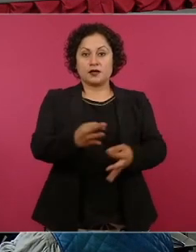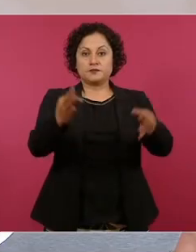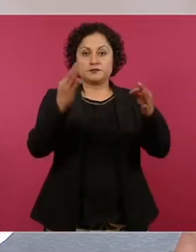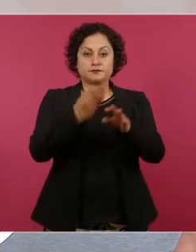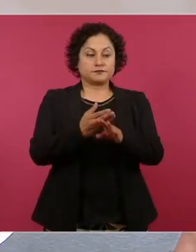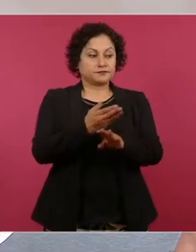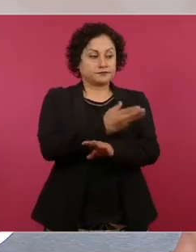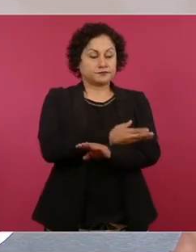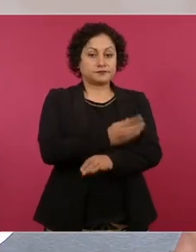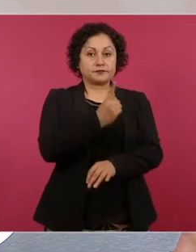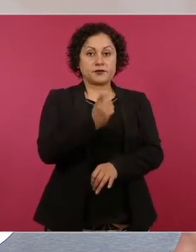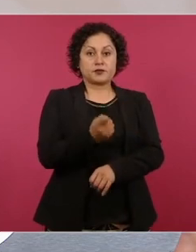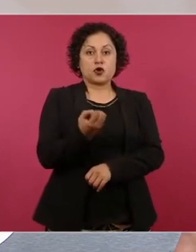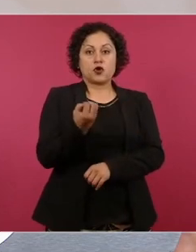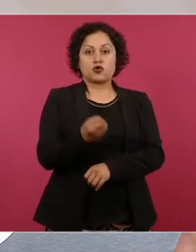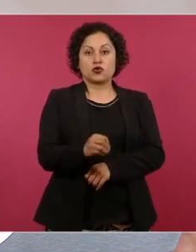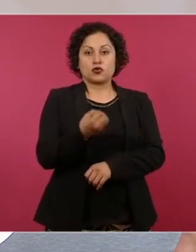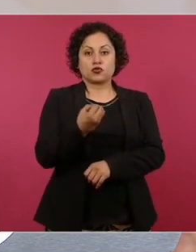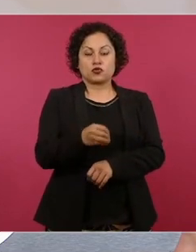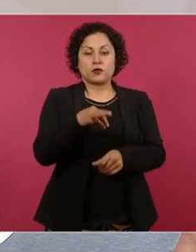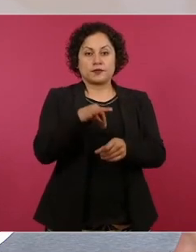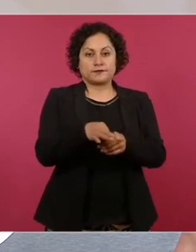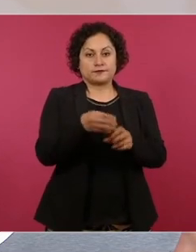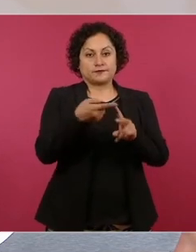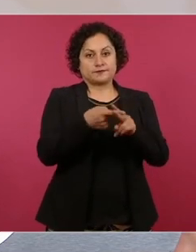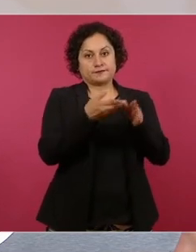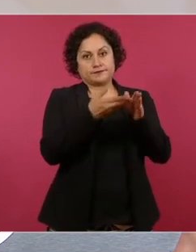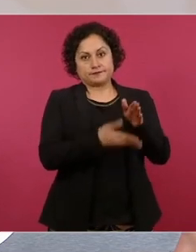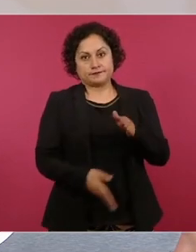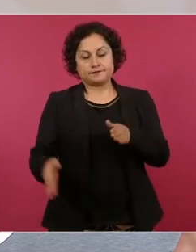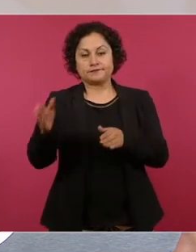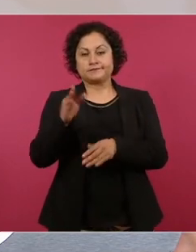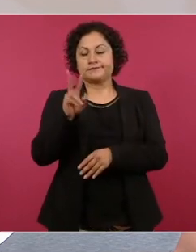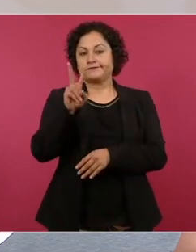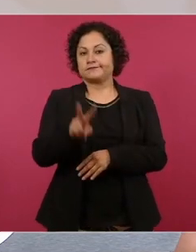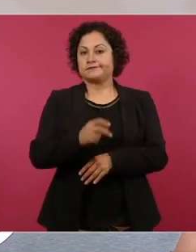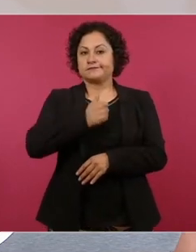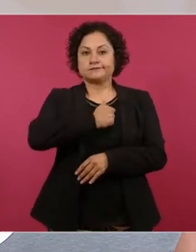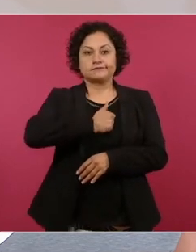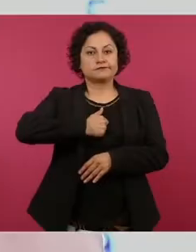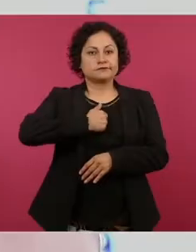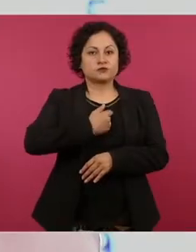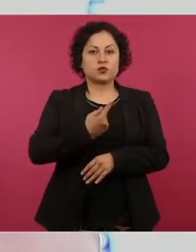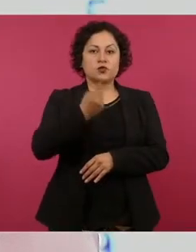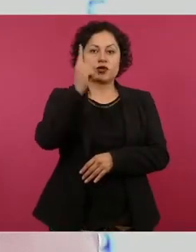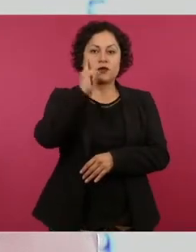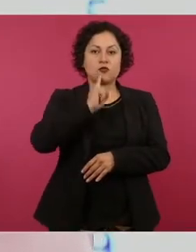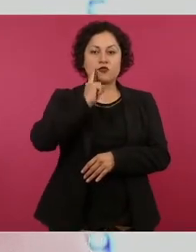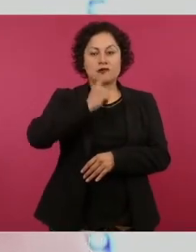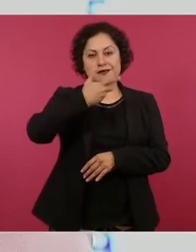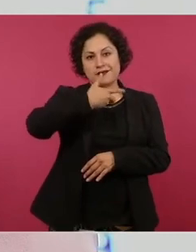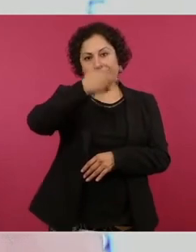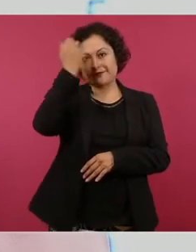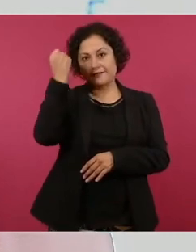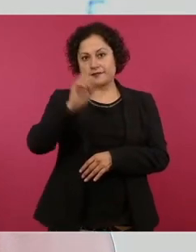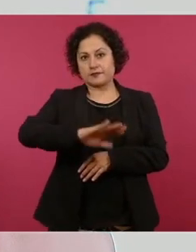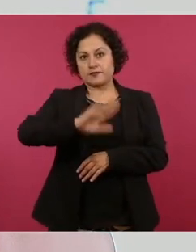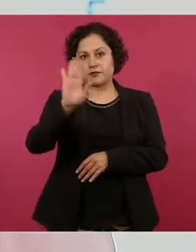lamentablemente, tenemos el reporte de una candidata fallecida y el homicidio de cinco